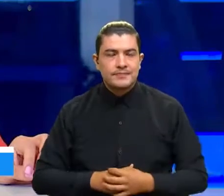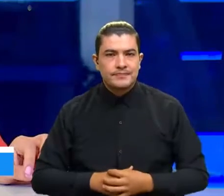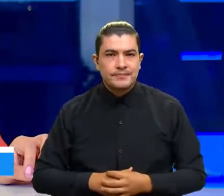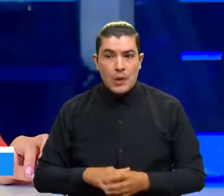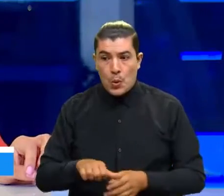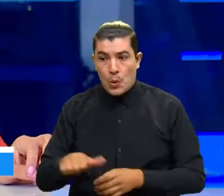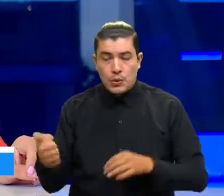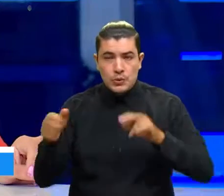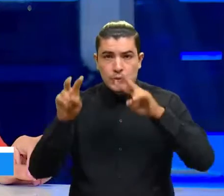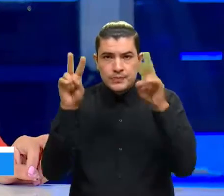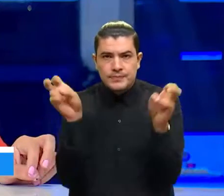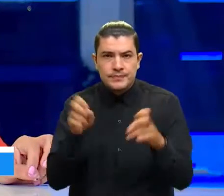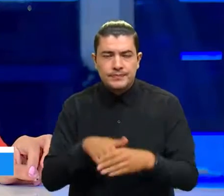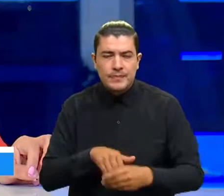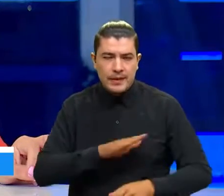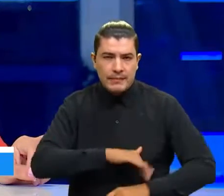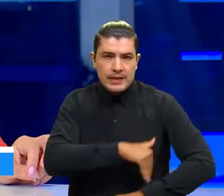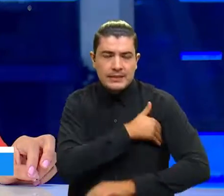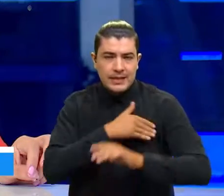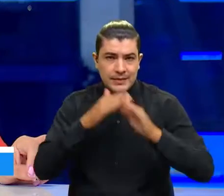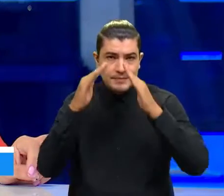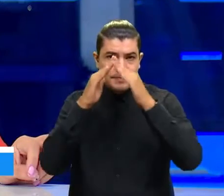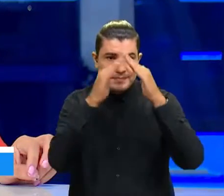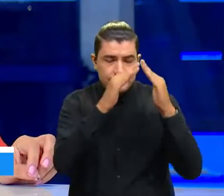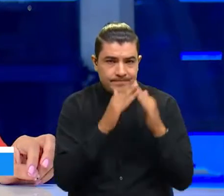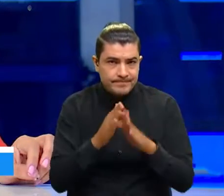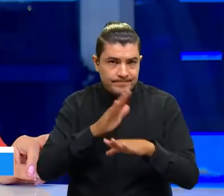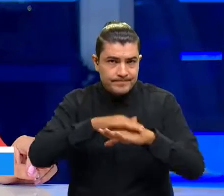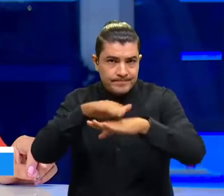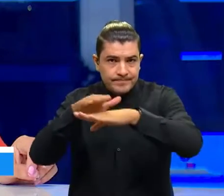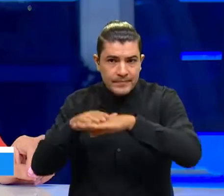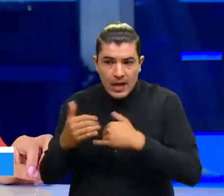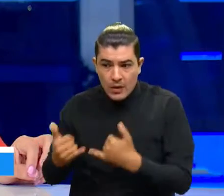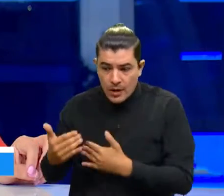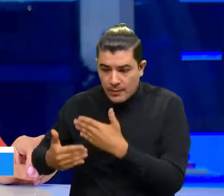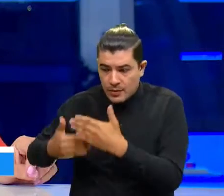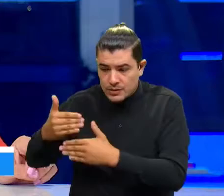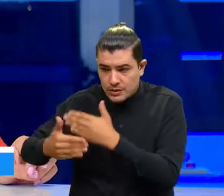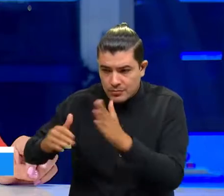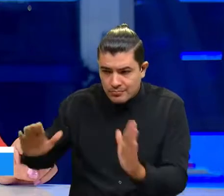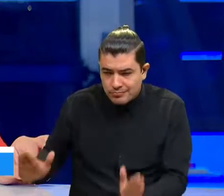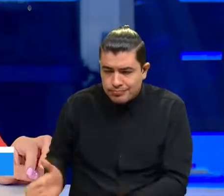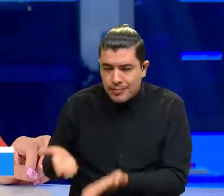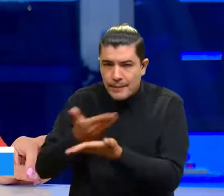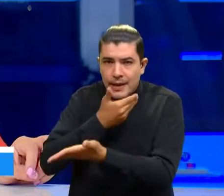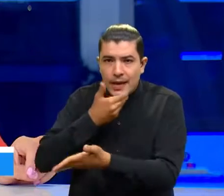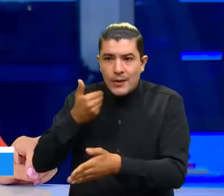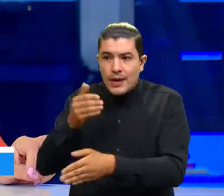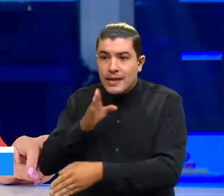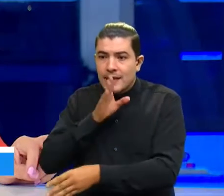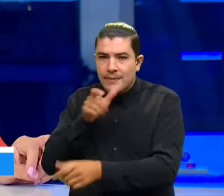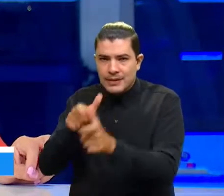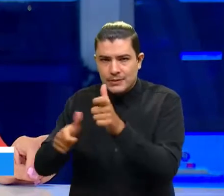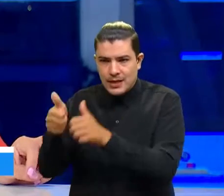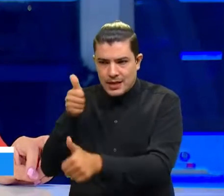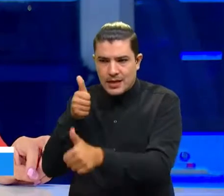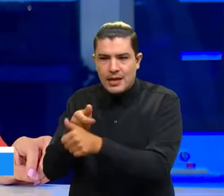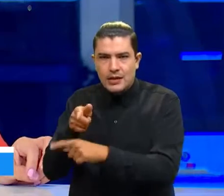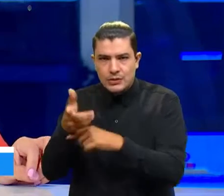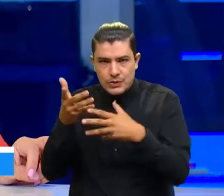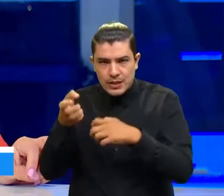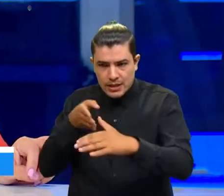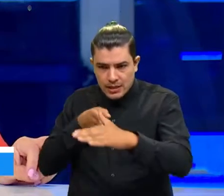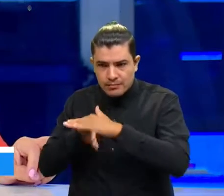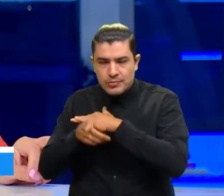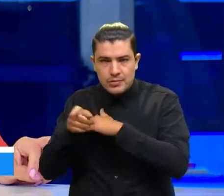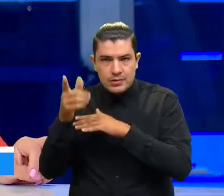Otros temas, el Ministerio de Vivienda revela que se ha venido presentando un mejor proceso para la asistencia a personas que quieren acceder al subsidio de